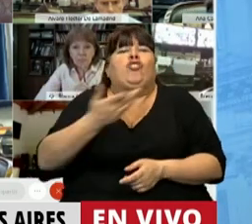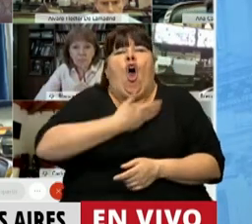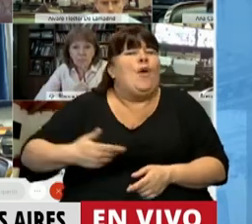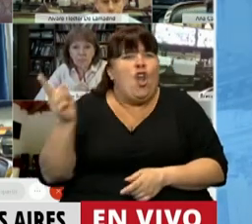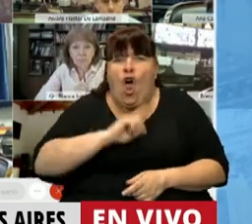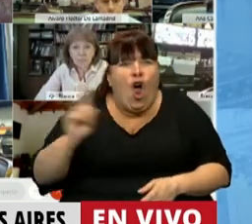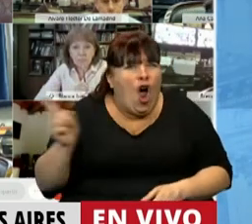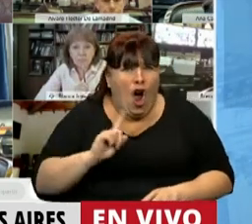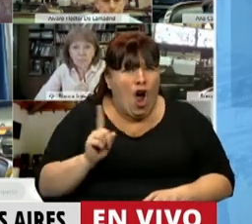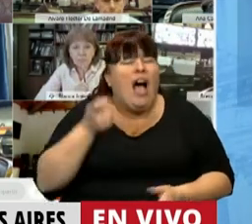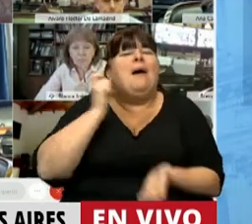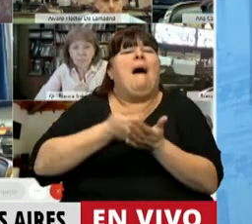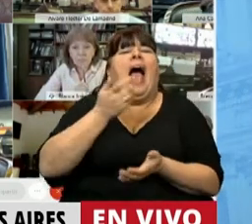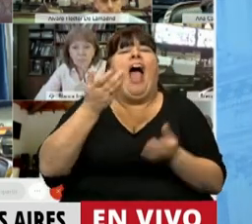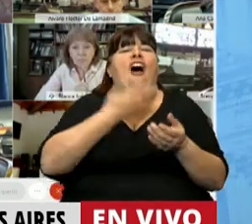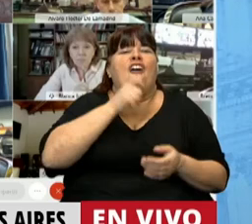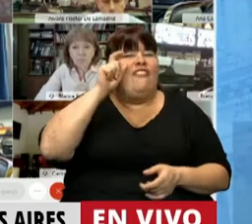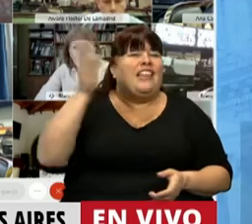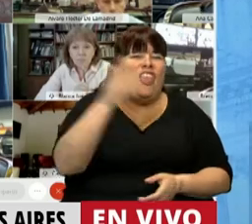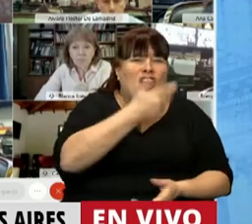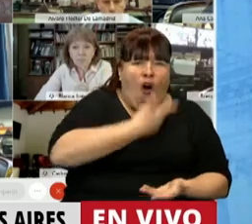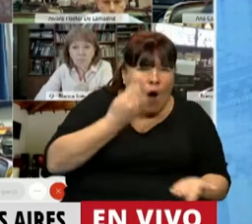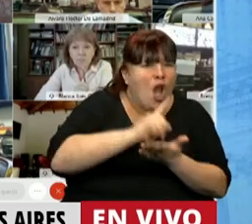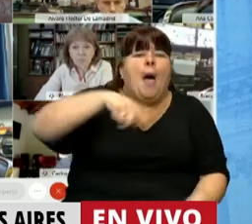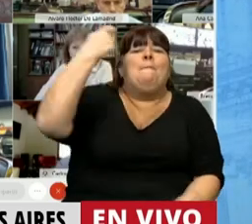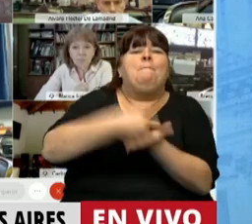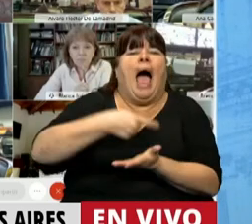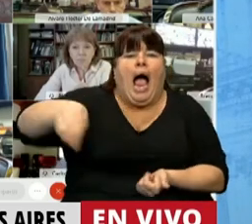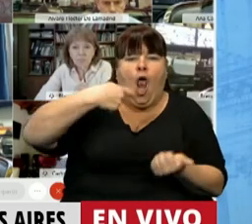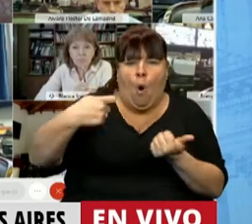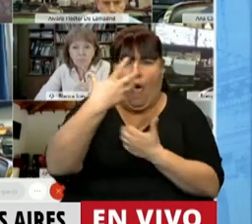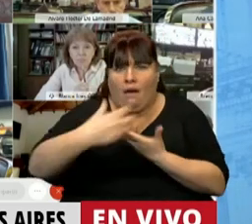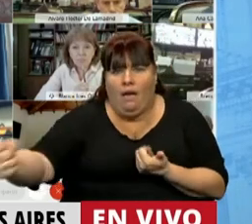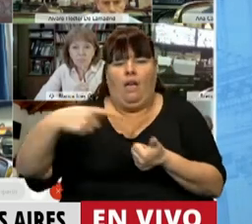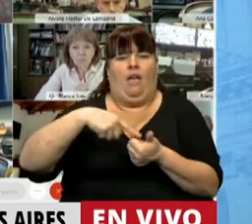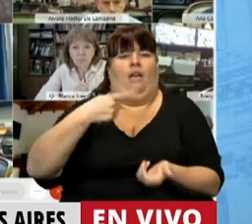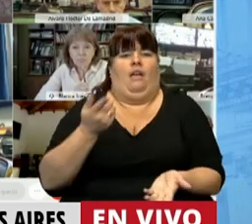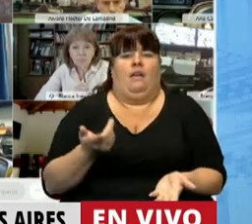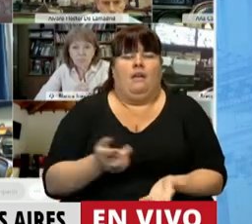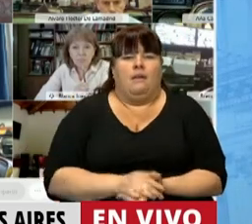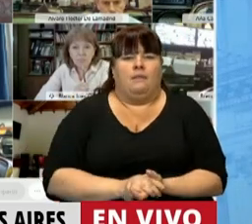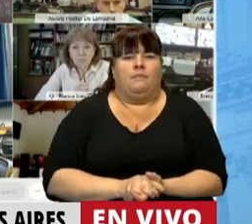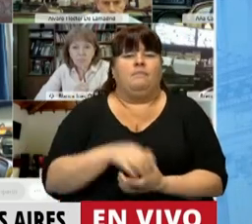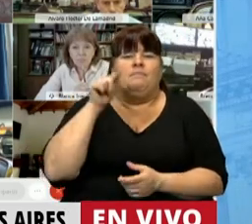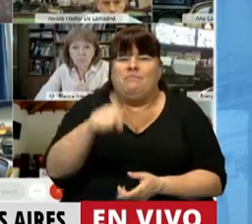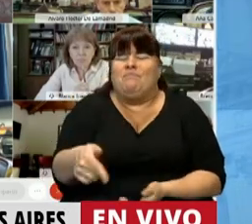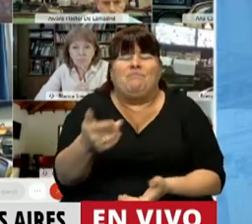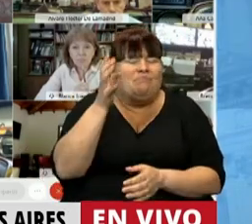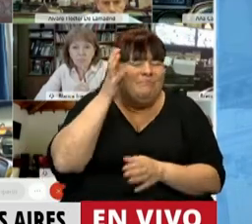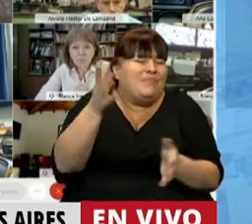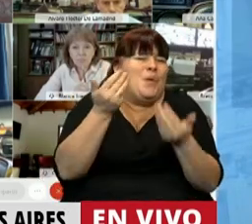gobiernan, no el frente de todos que está en el gobierno, la van a pagar los jubilados con esta